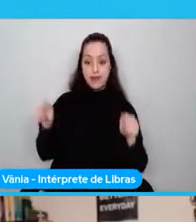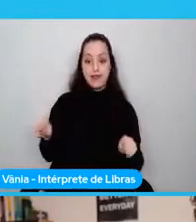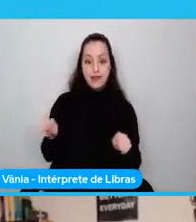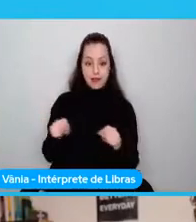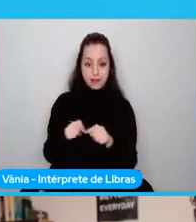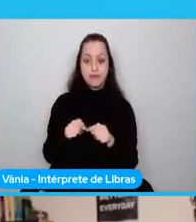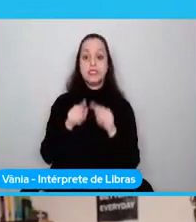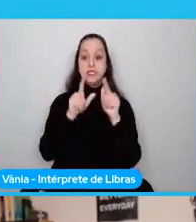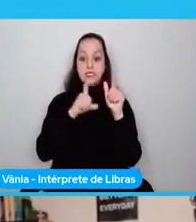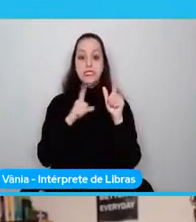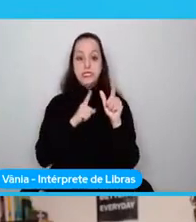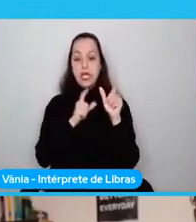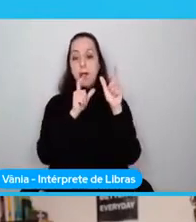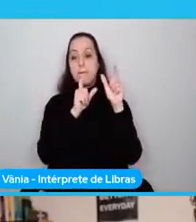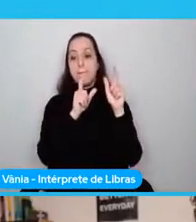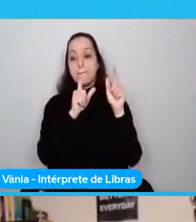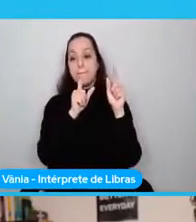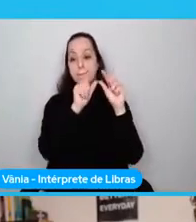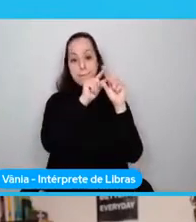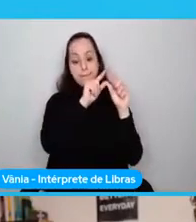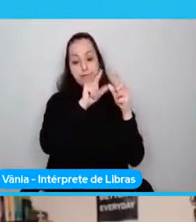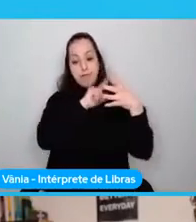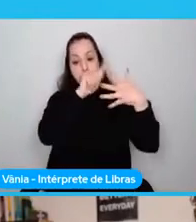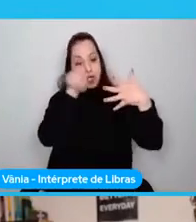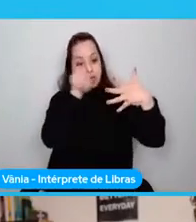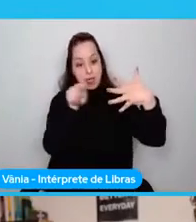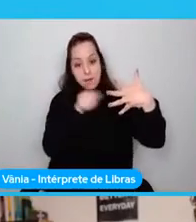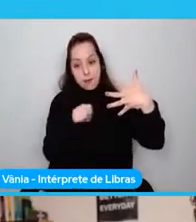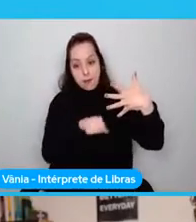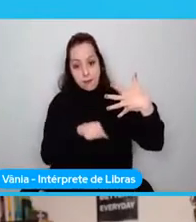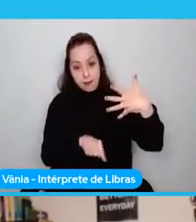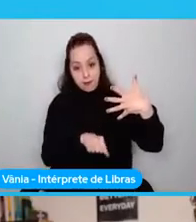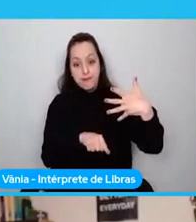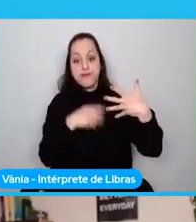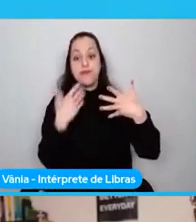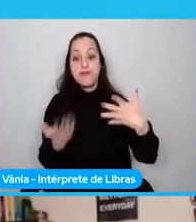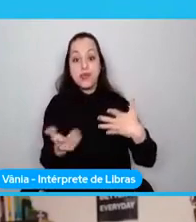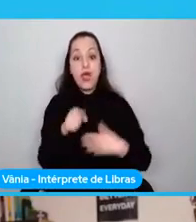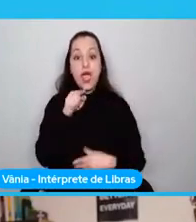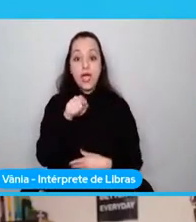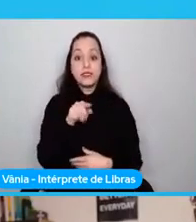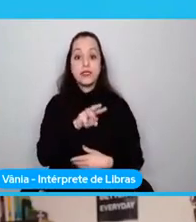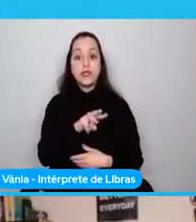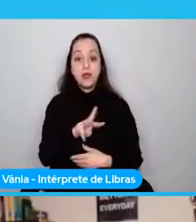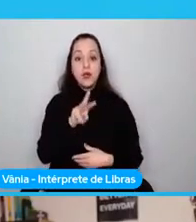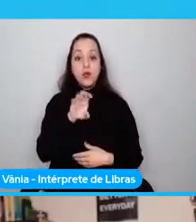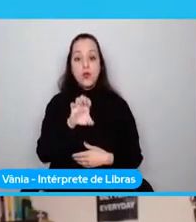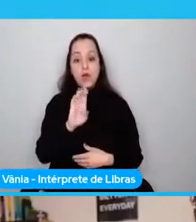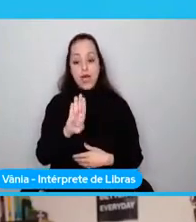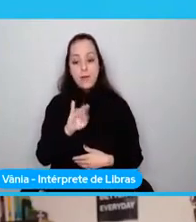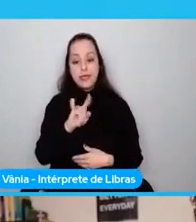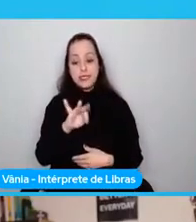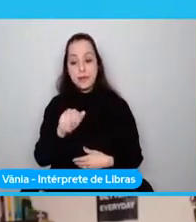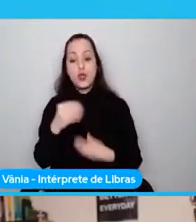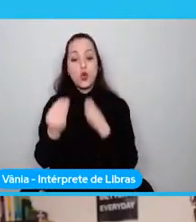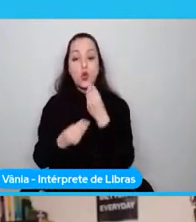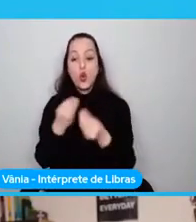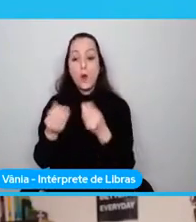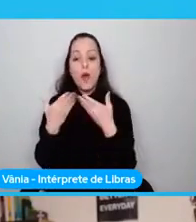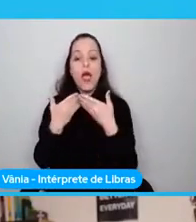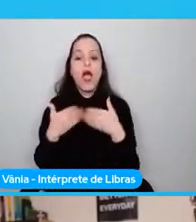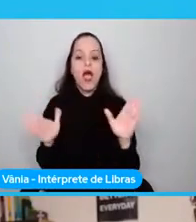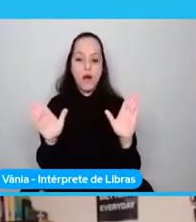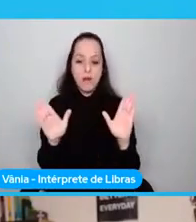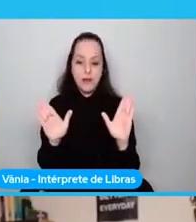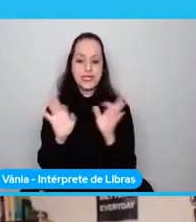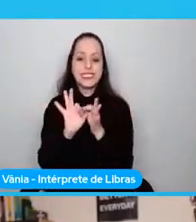WebAssembly se ha convertido en un open standard. Con esto quiero decir que ya no